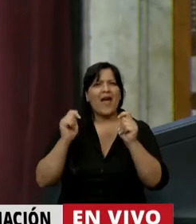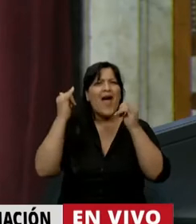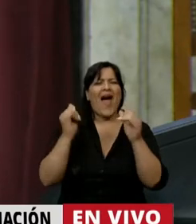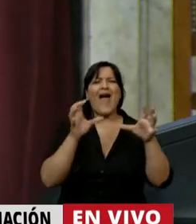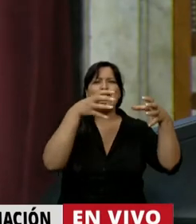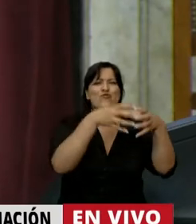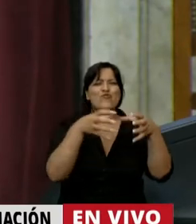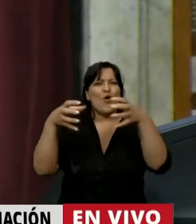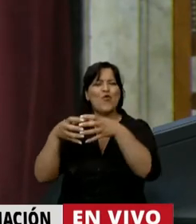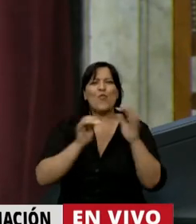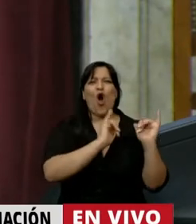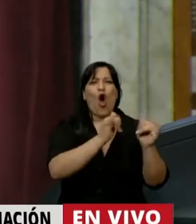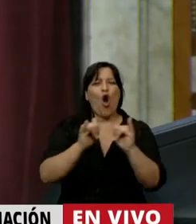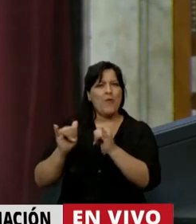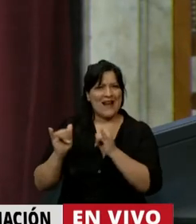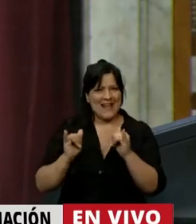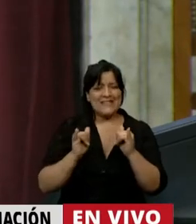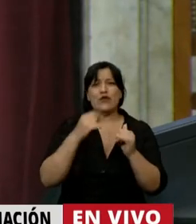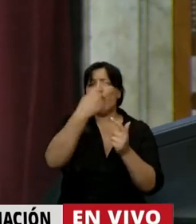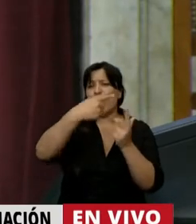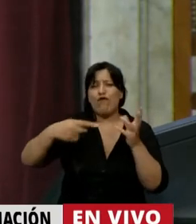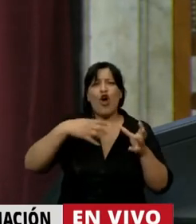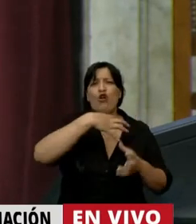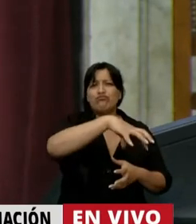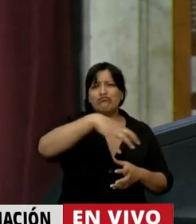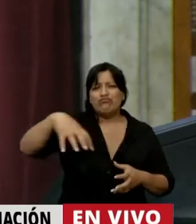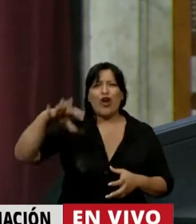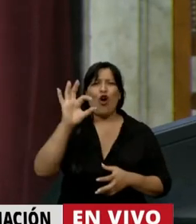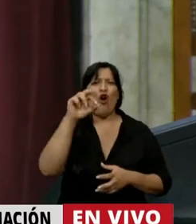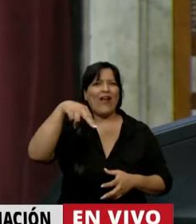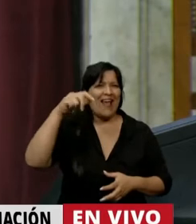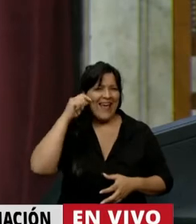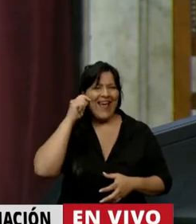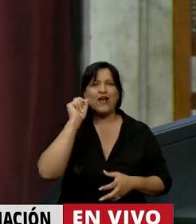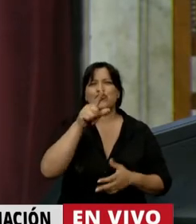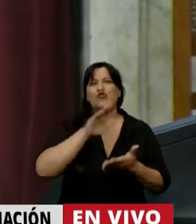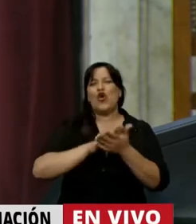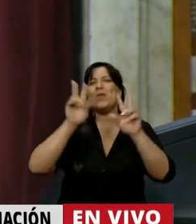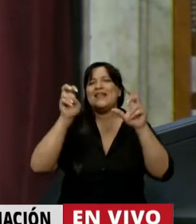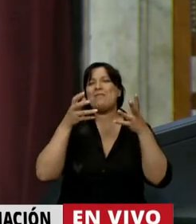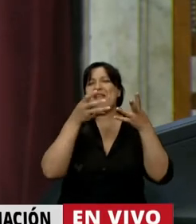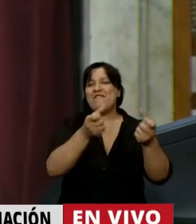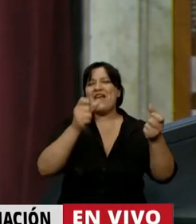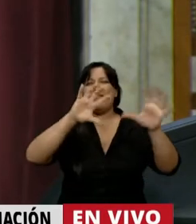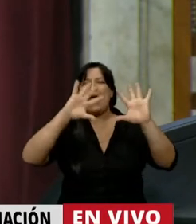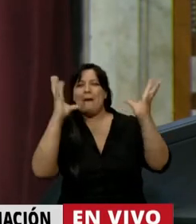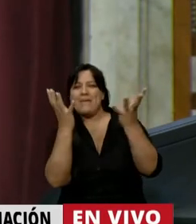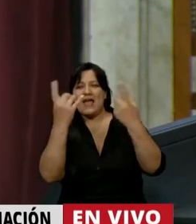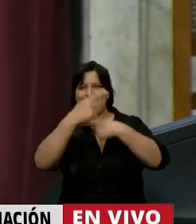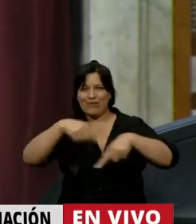jóvenes de varias organizaciones de la sociedad civil ambientalistas, que